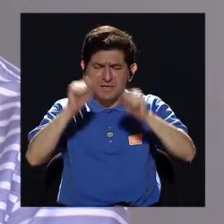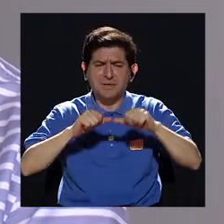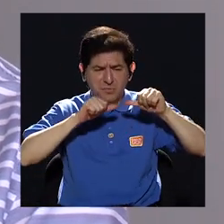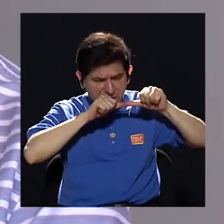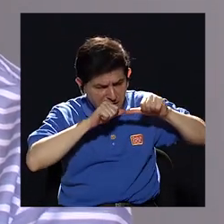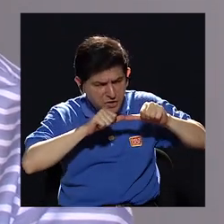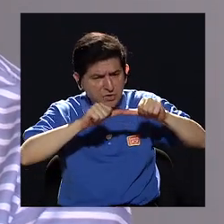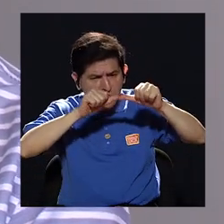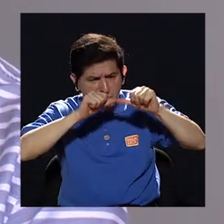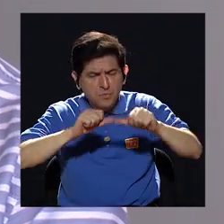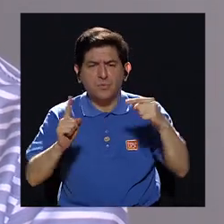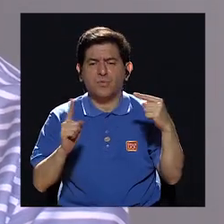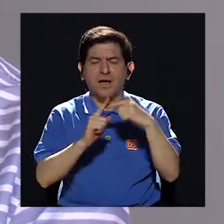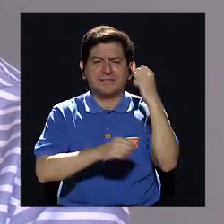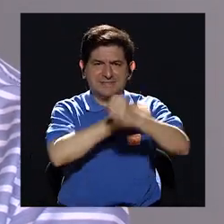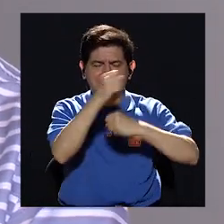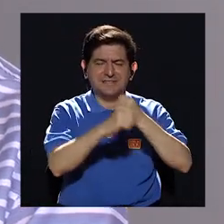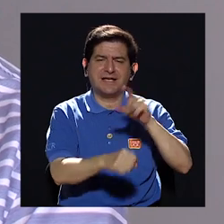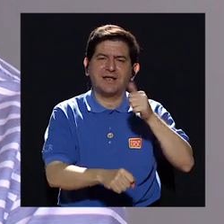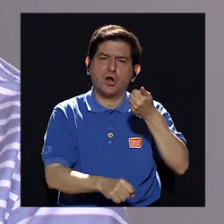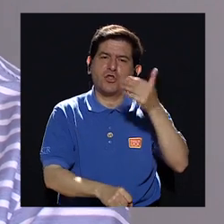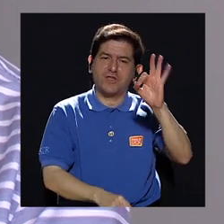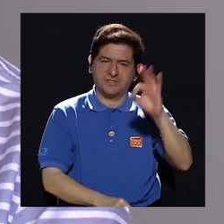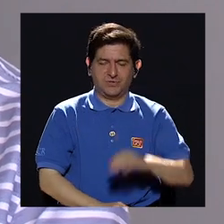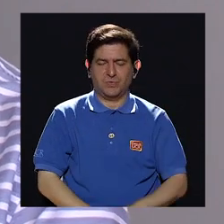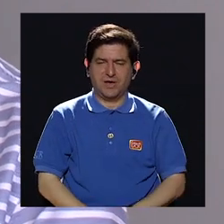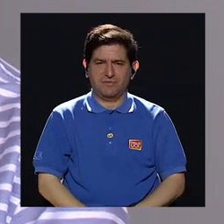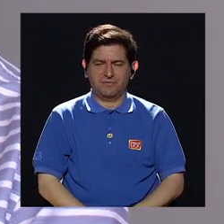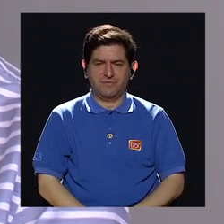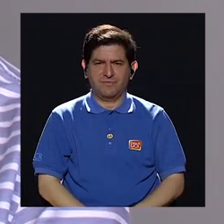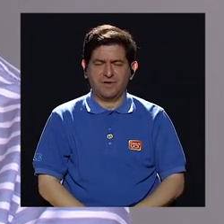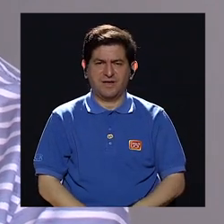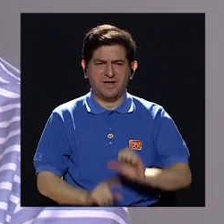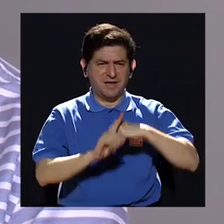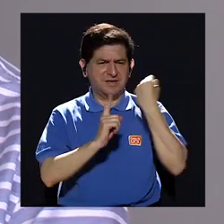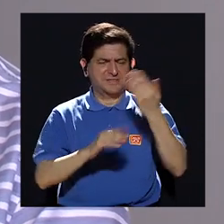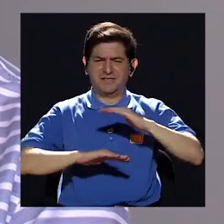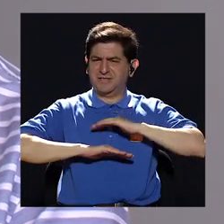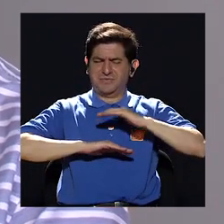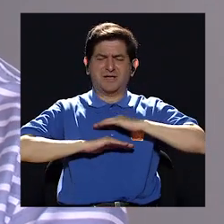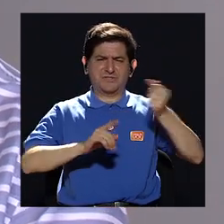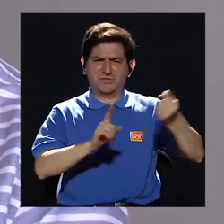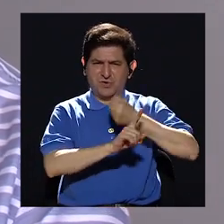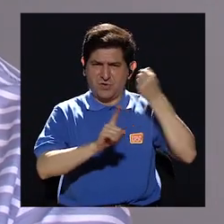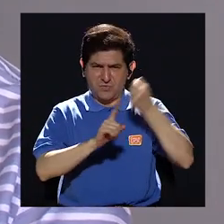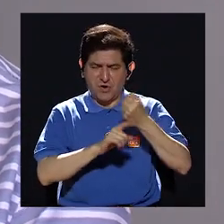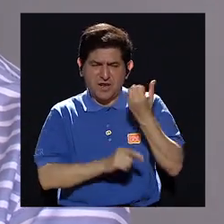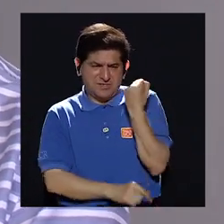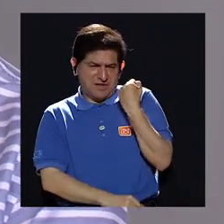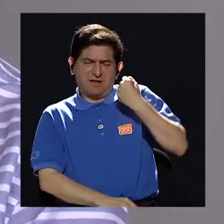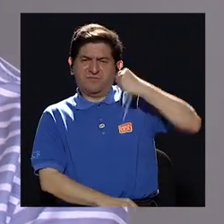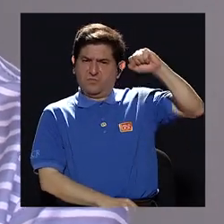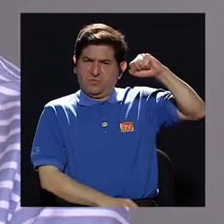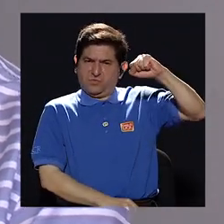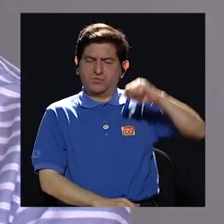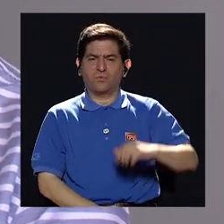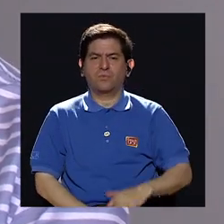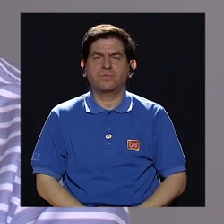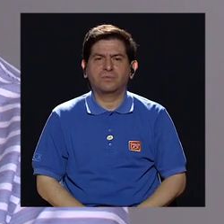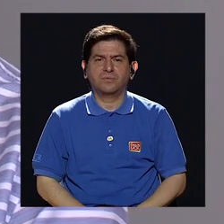puede arrastrar hasta el siglo XIX. Muchas de las insatisfacciones que generaron la violencia revolucionaria